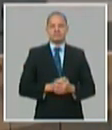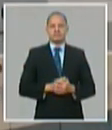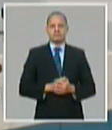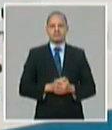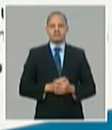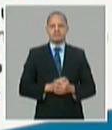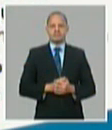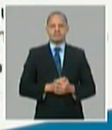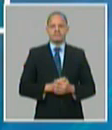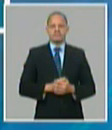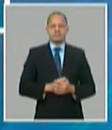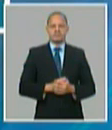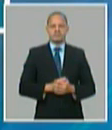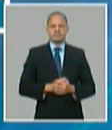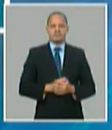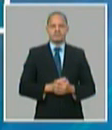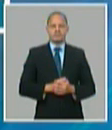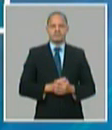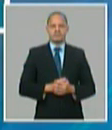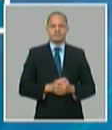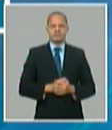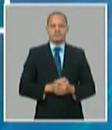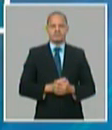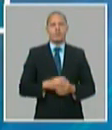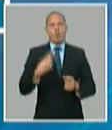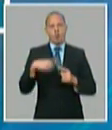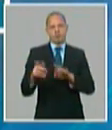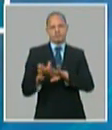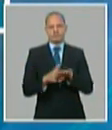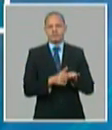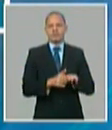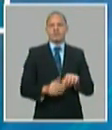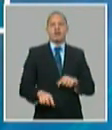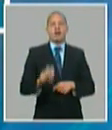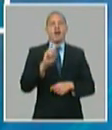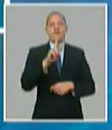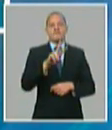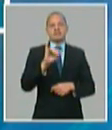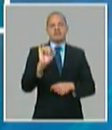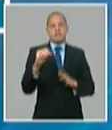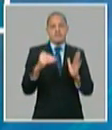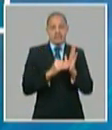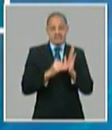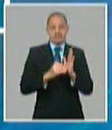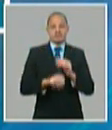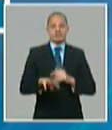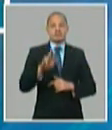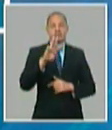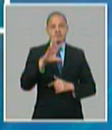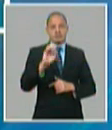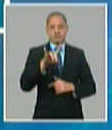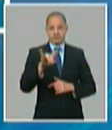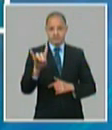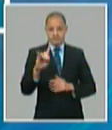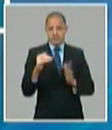y 26.309 millones reconvertidos a pesos